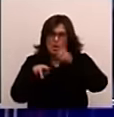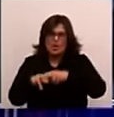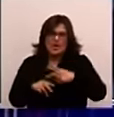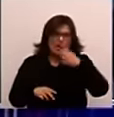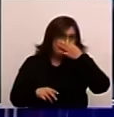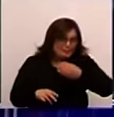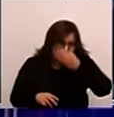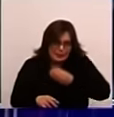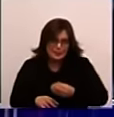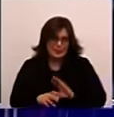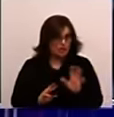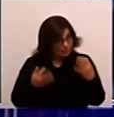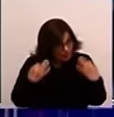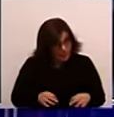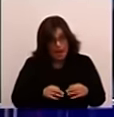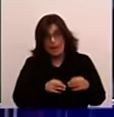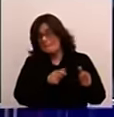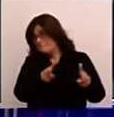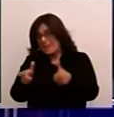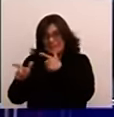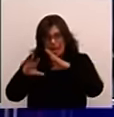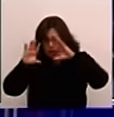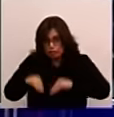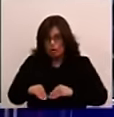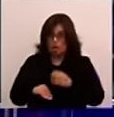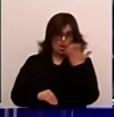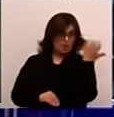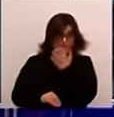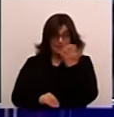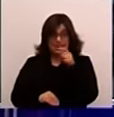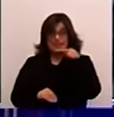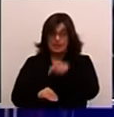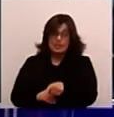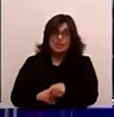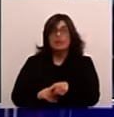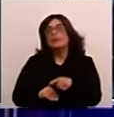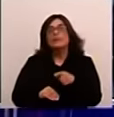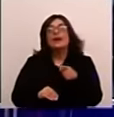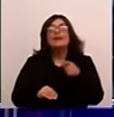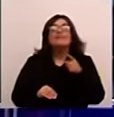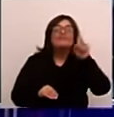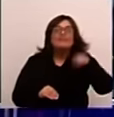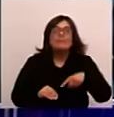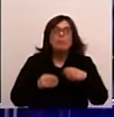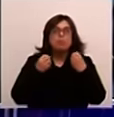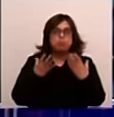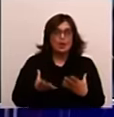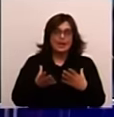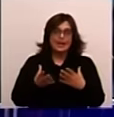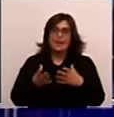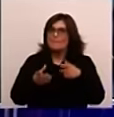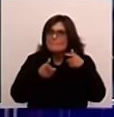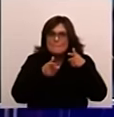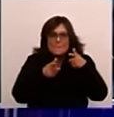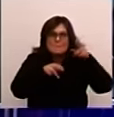Básicamente el episodio existió, fue una matanza terrible, esa matanza tenía que ver con un ciclo de matanzas que